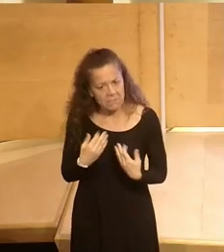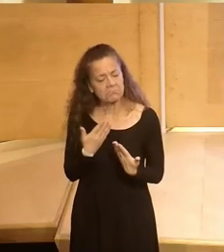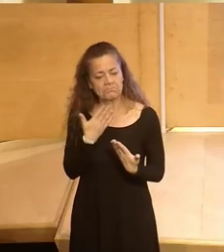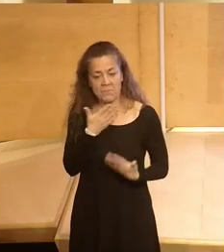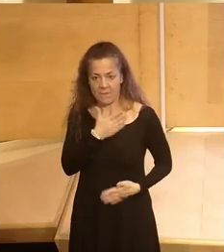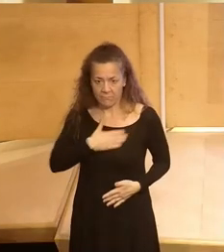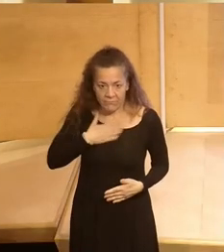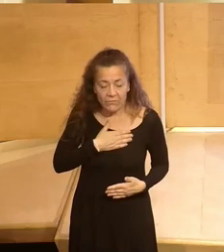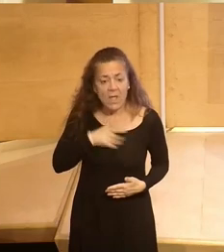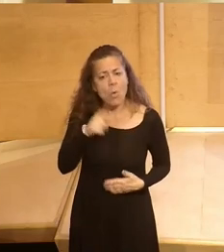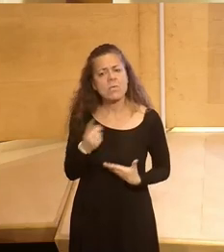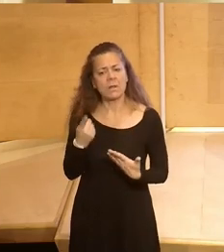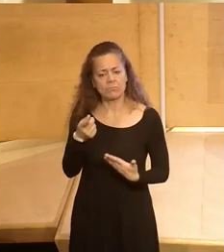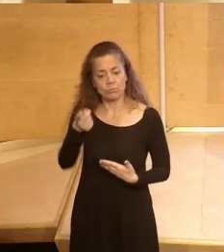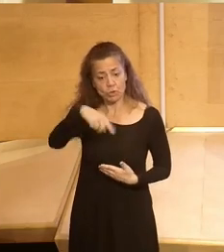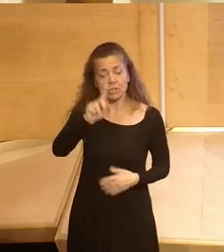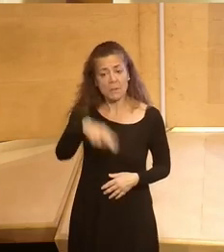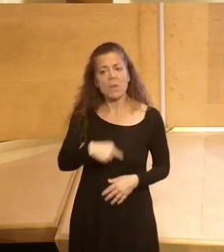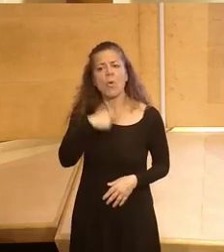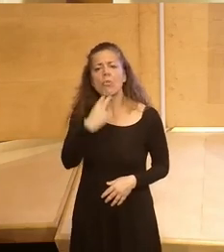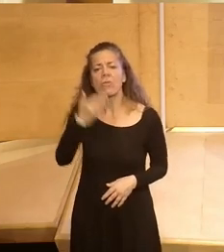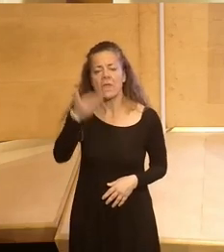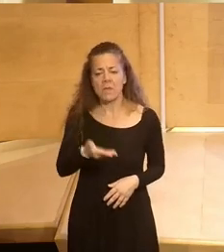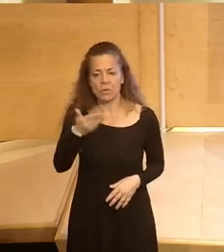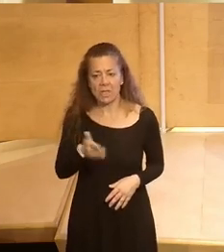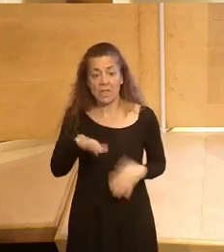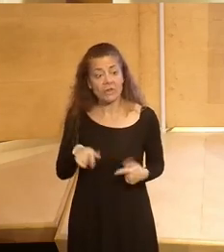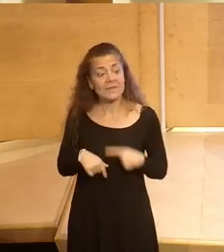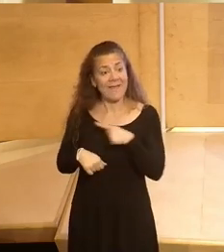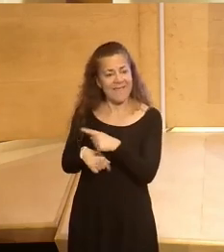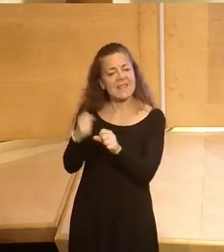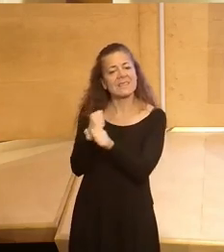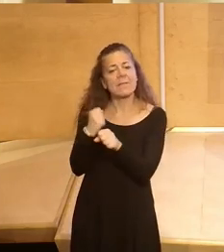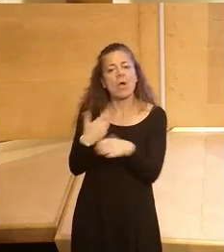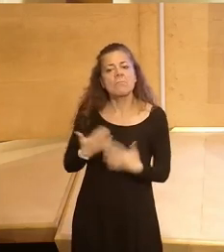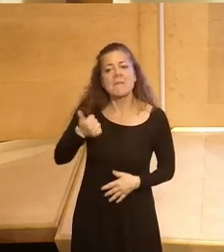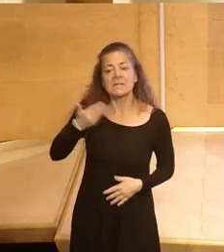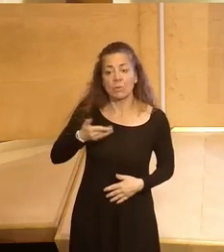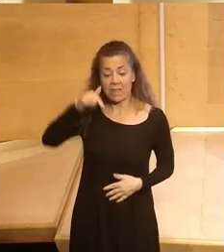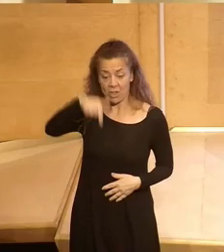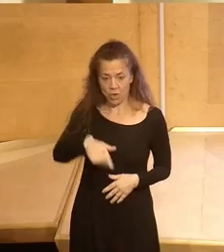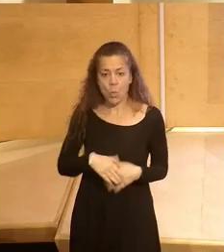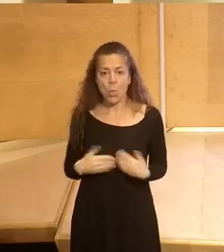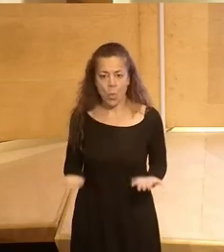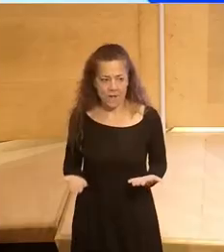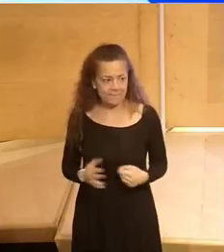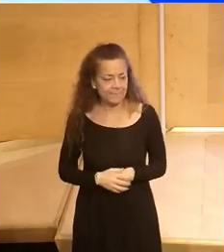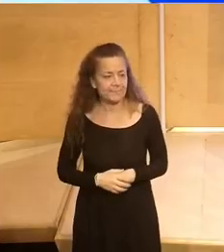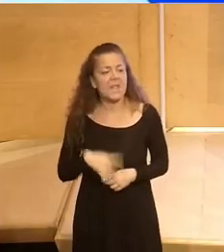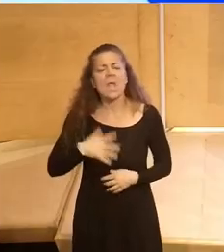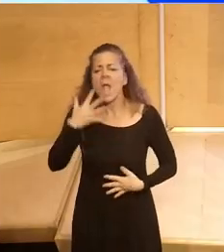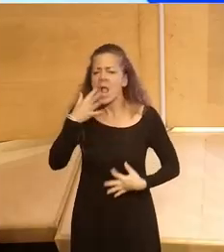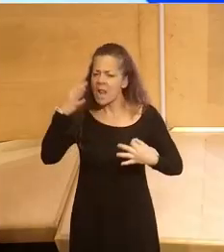una conversación en la que vosotros también tengáis una voz muy importante, por lo que ella va a tener la tarea más relevante del día de hoy. Y es, precisamente,